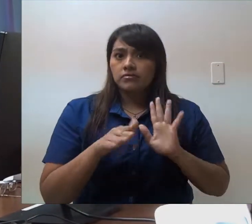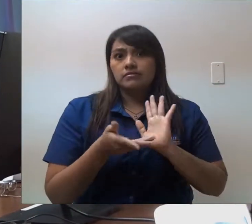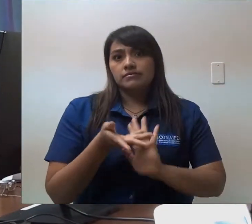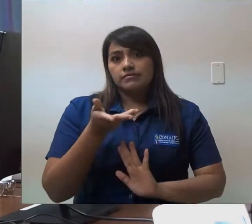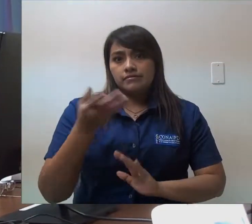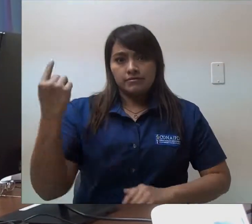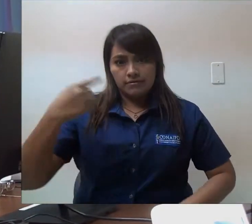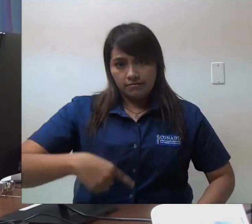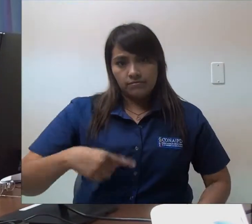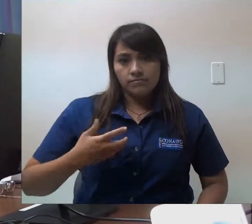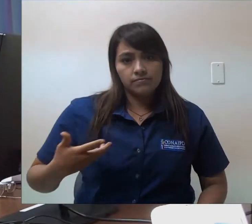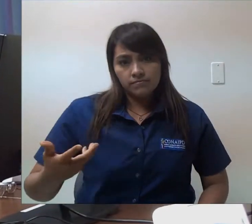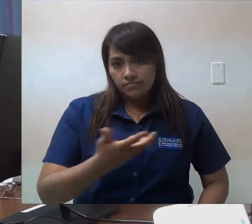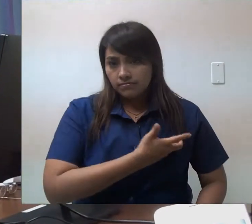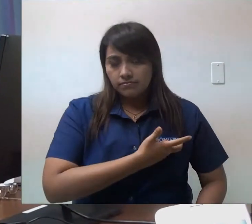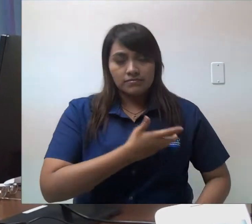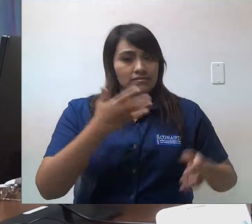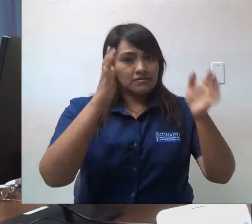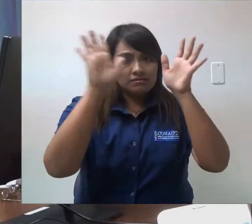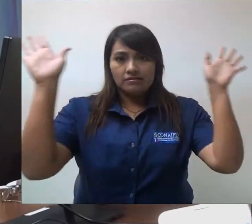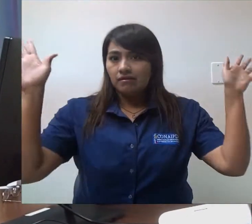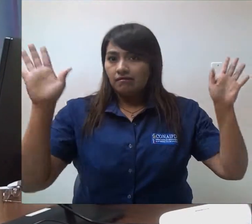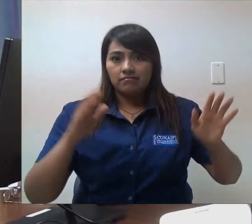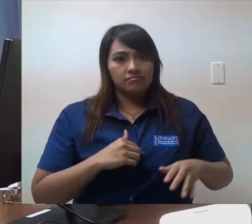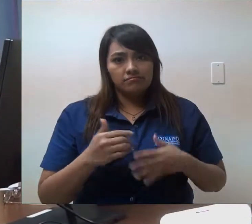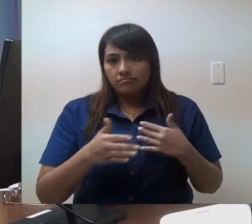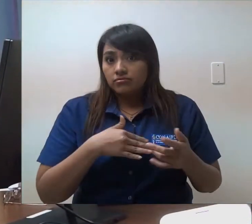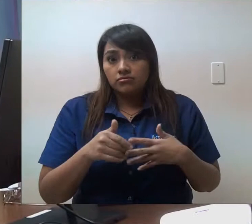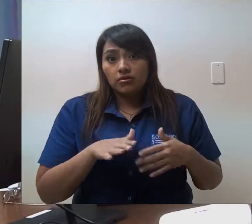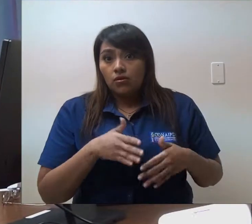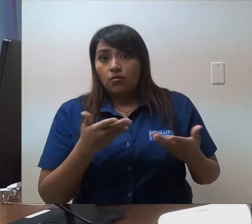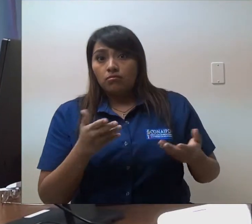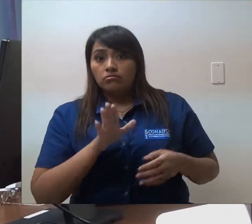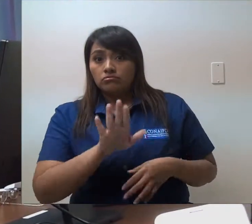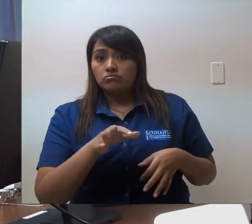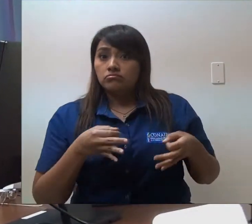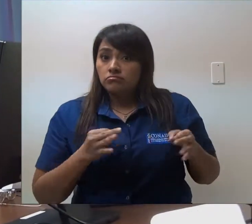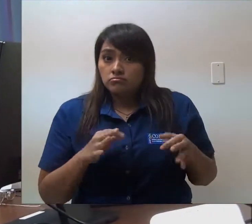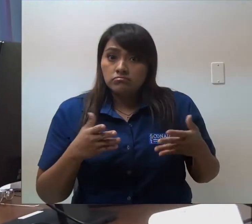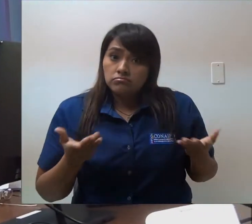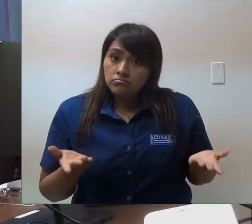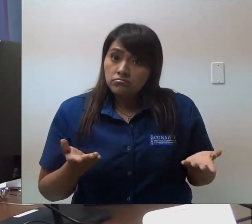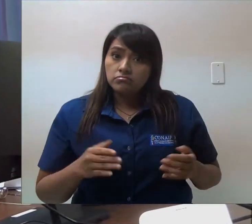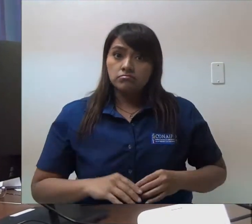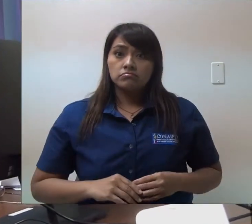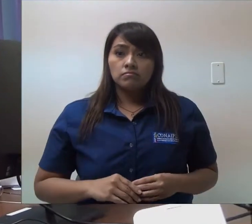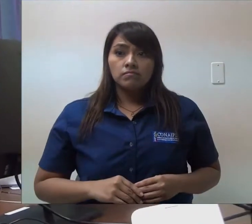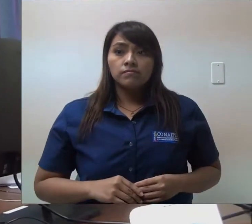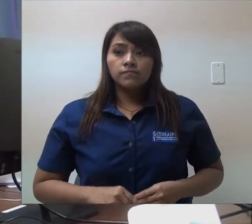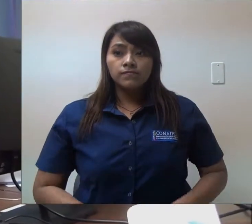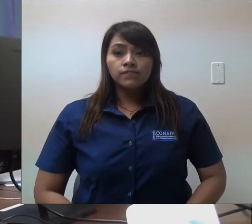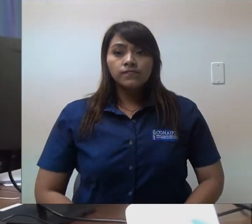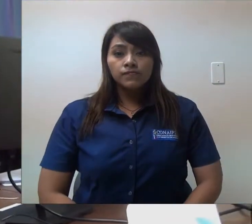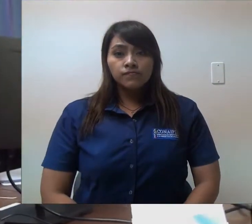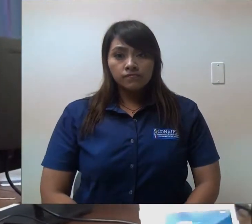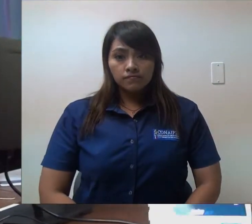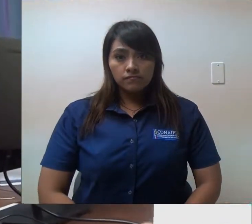sociedad para brindarle esos espacios de desarrollo a todos independientemente de su condición